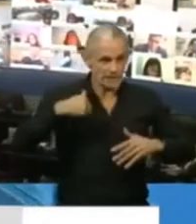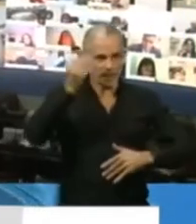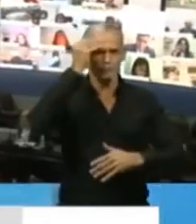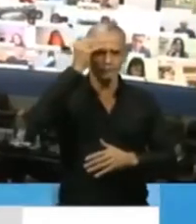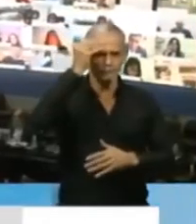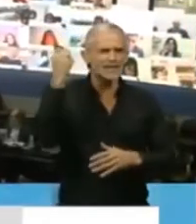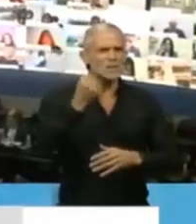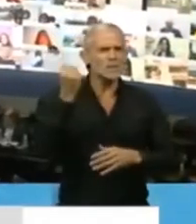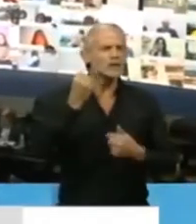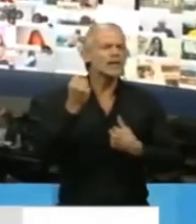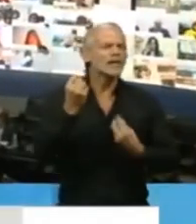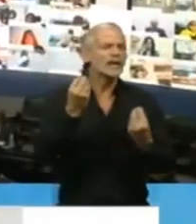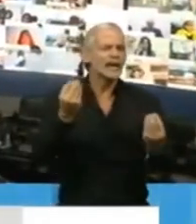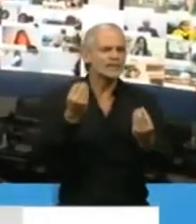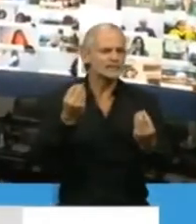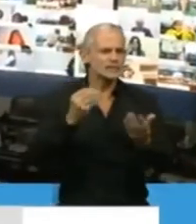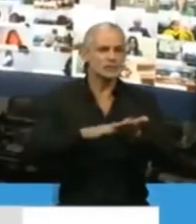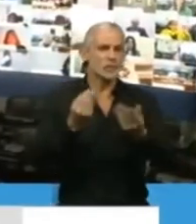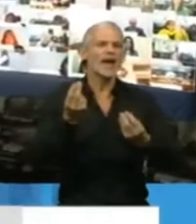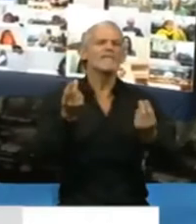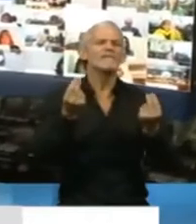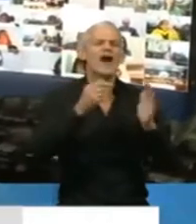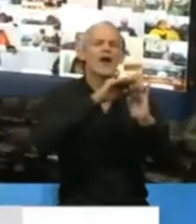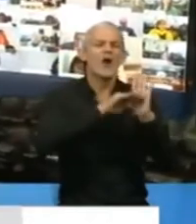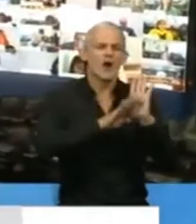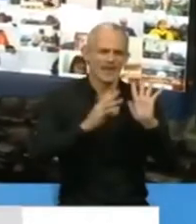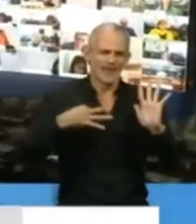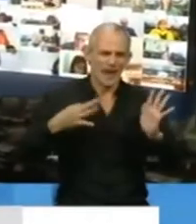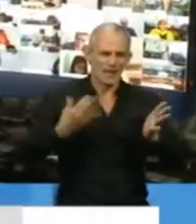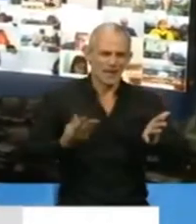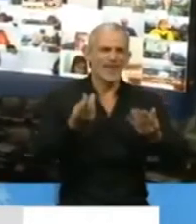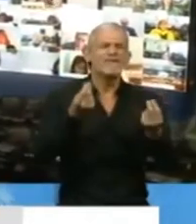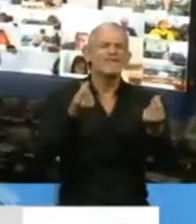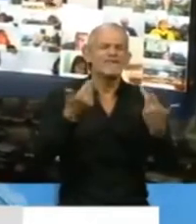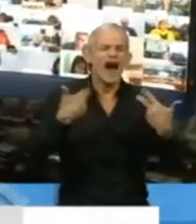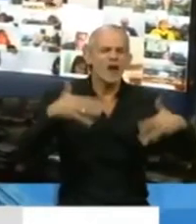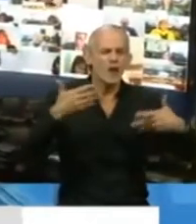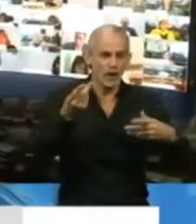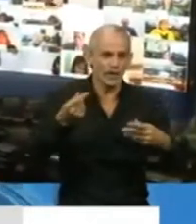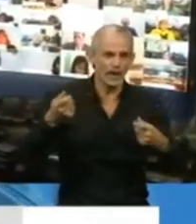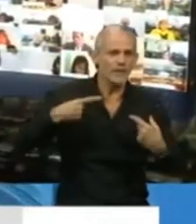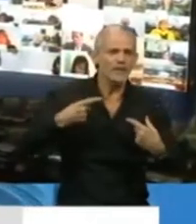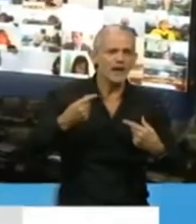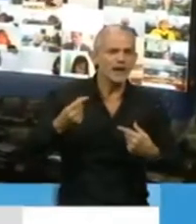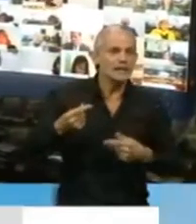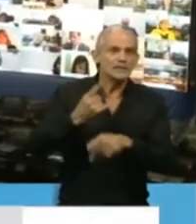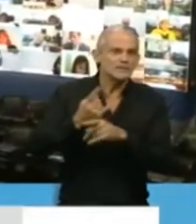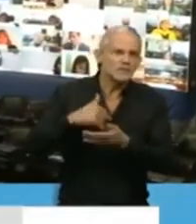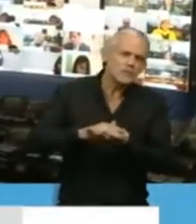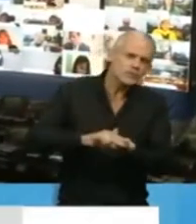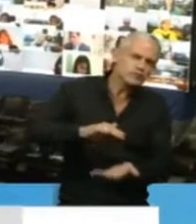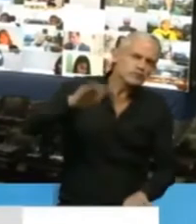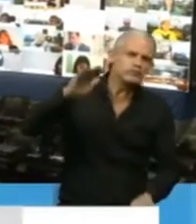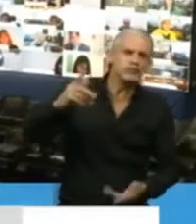recalcar tienen que ver con los valores de la vida humana. Esos valores que nos forjan como seres humanos